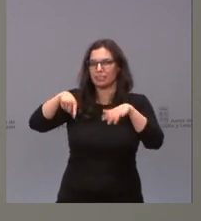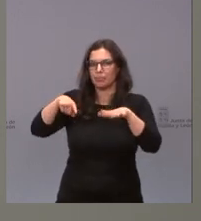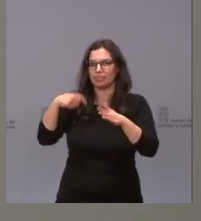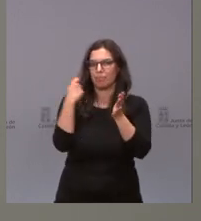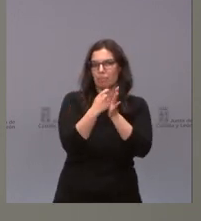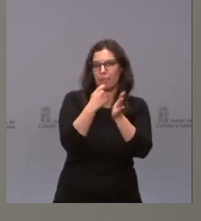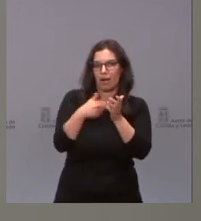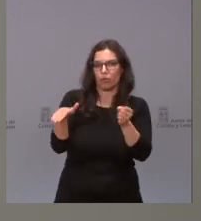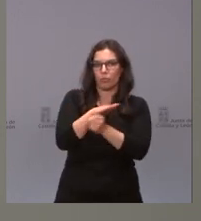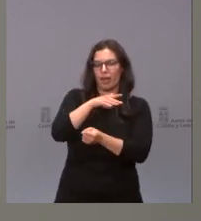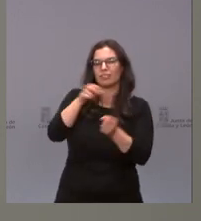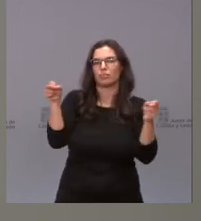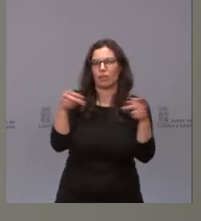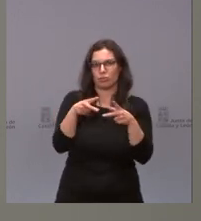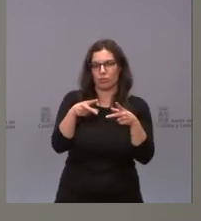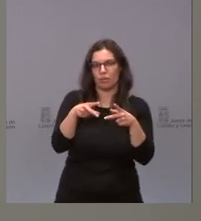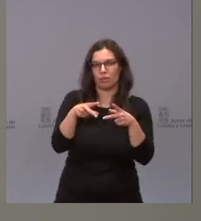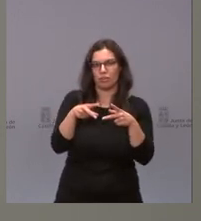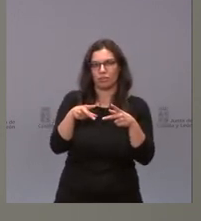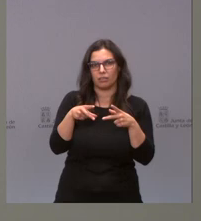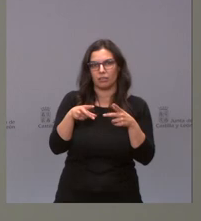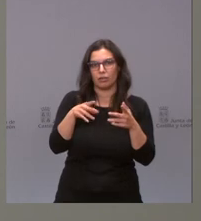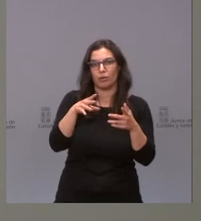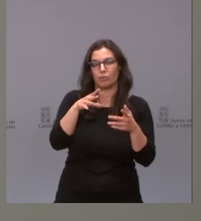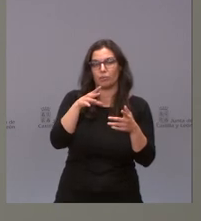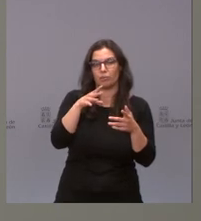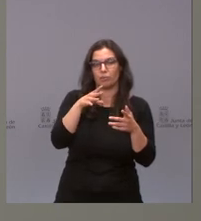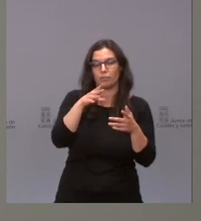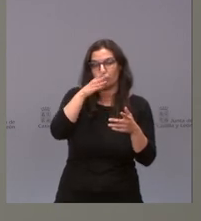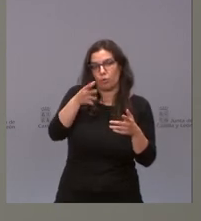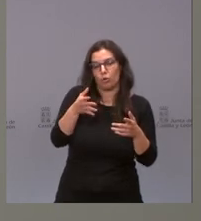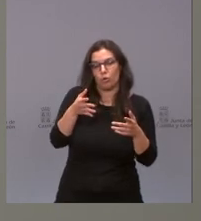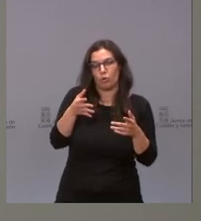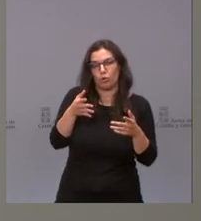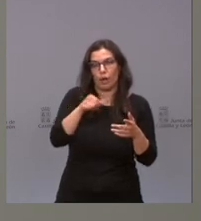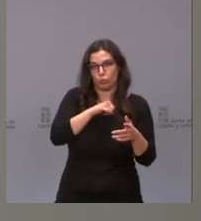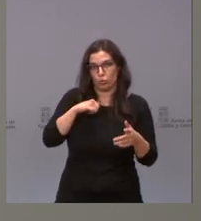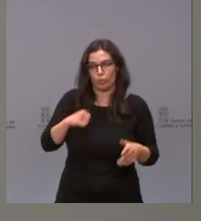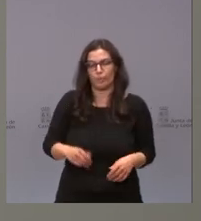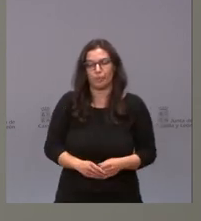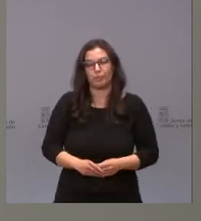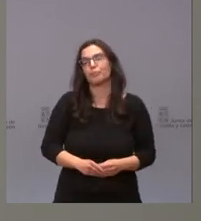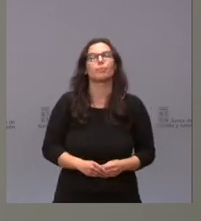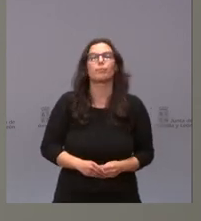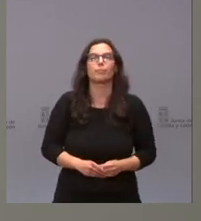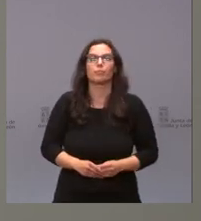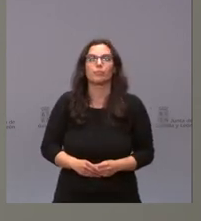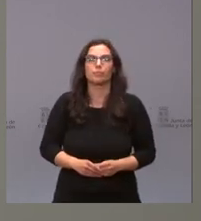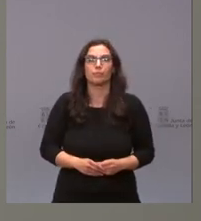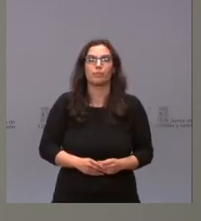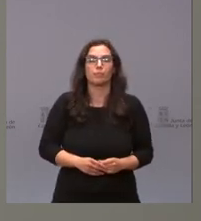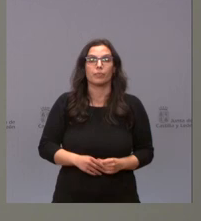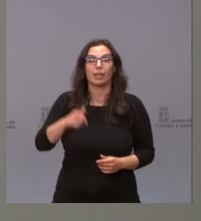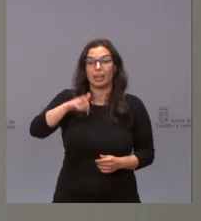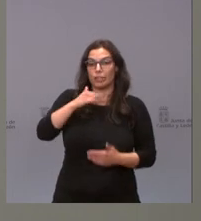la seguridad social por la cotización de autónomo la única comunidad y la